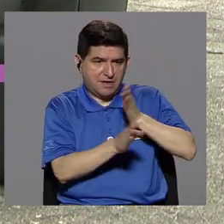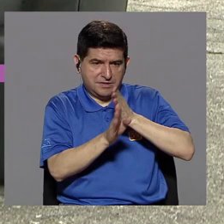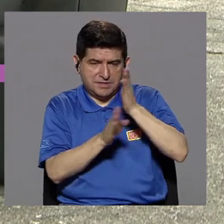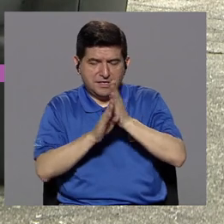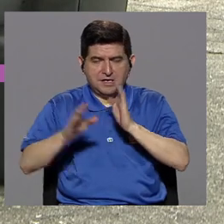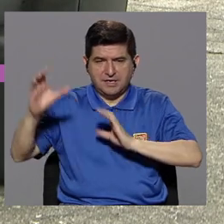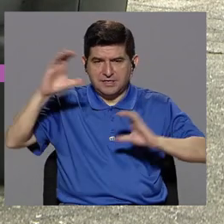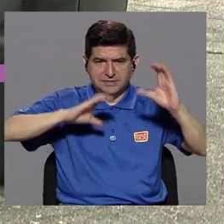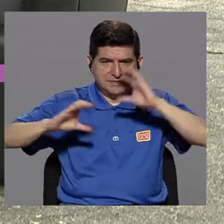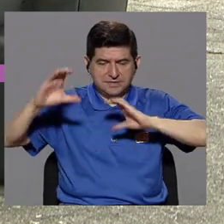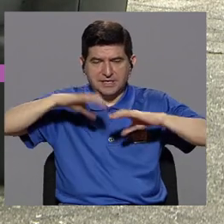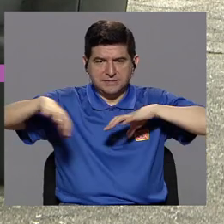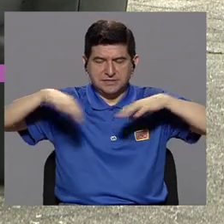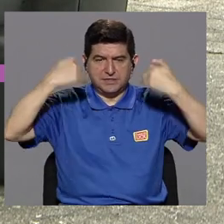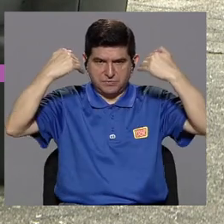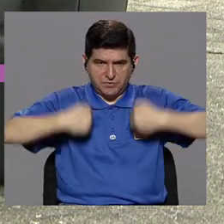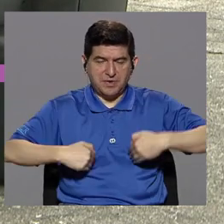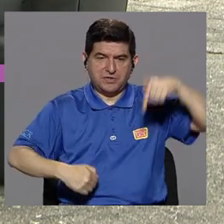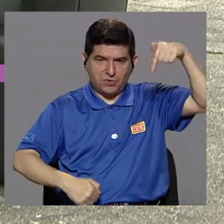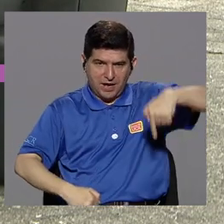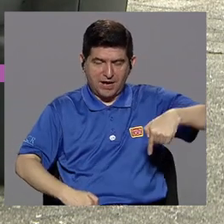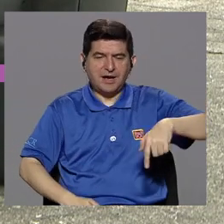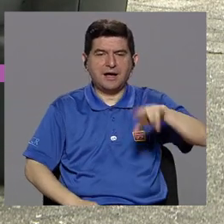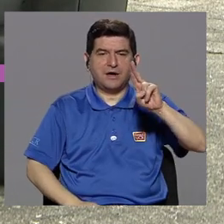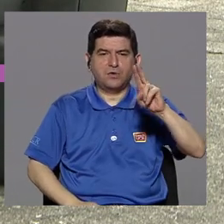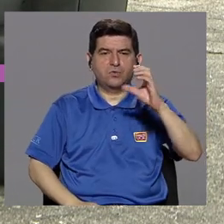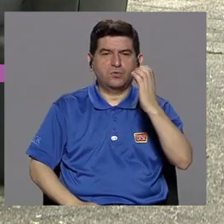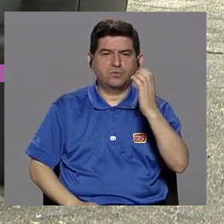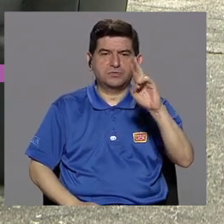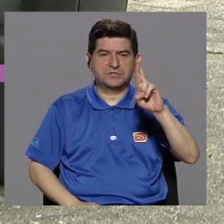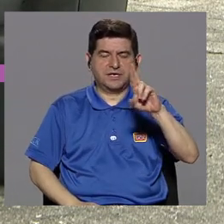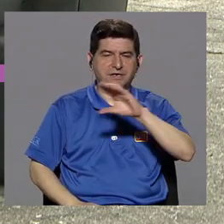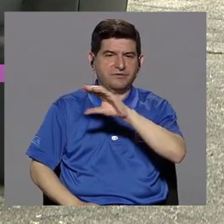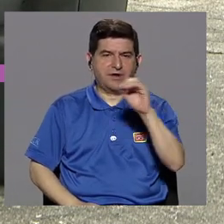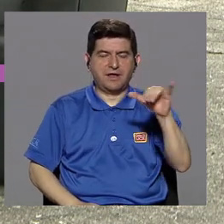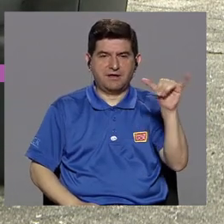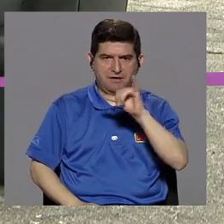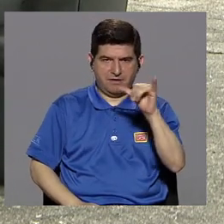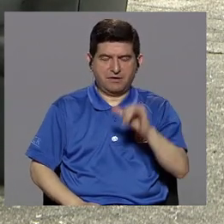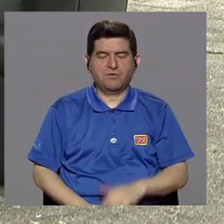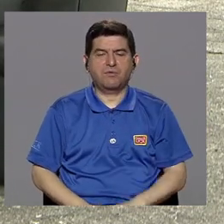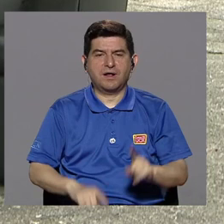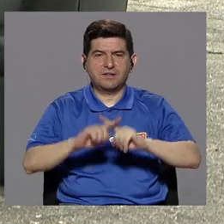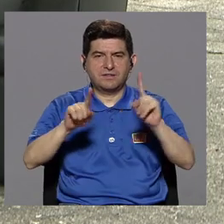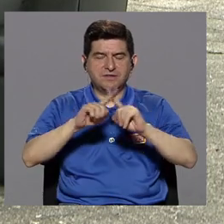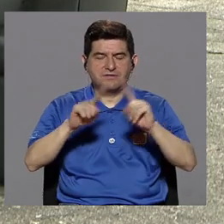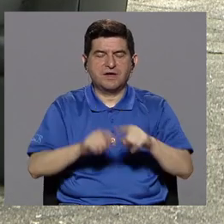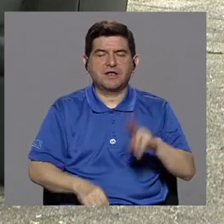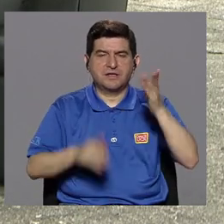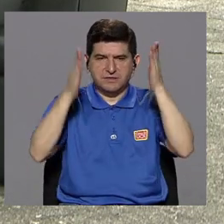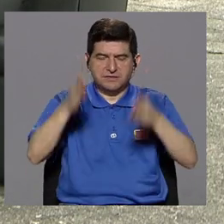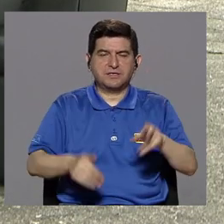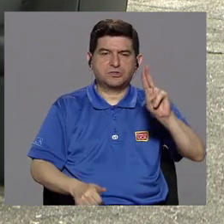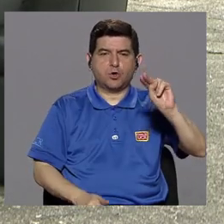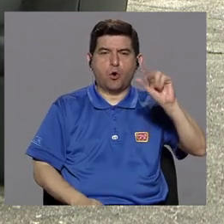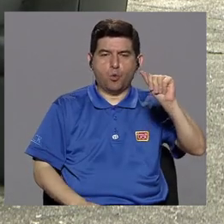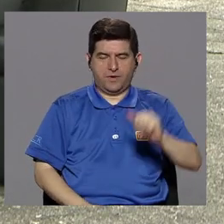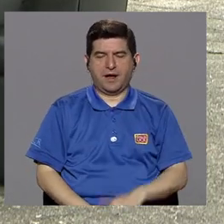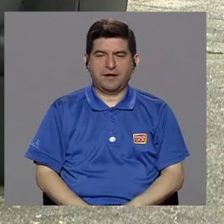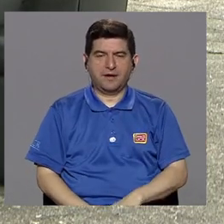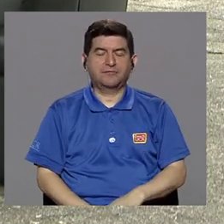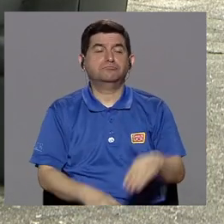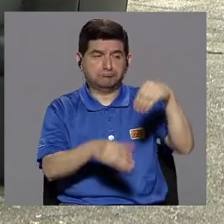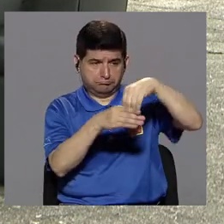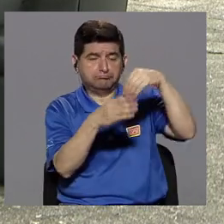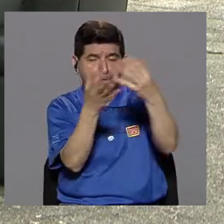carreras de ciencias del movimiento humano, tanto de aquí, de la Universidad de Costa Rica, como de los y las colegas de la Universidad Nacional, quienes también nos